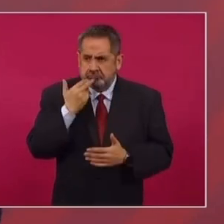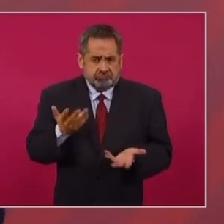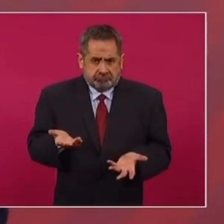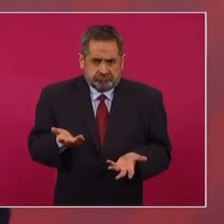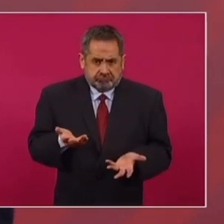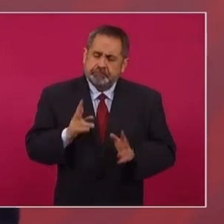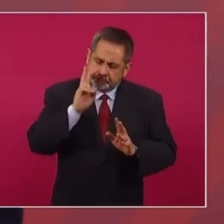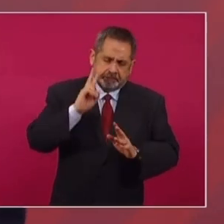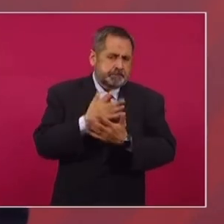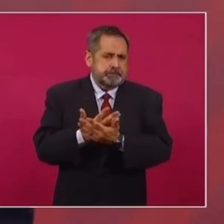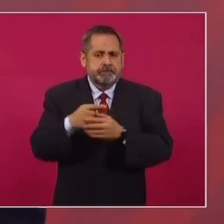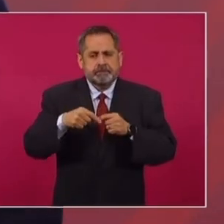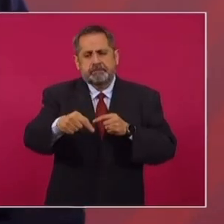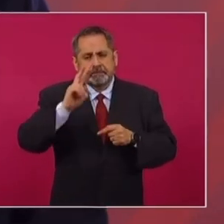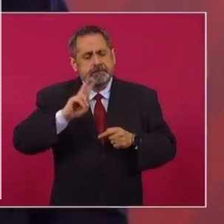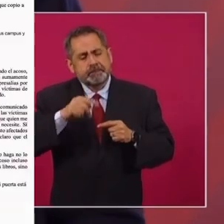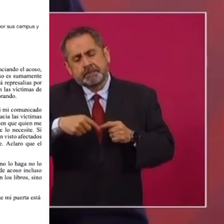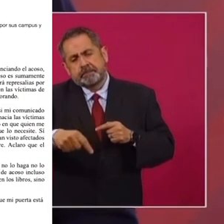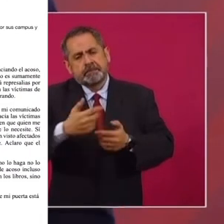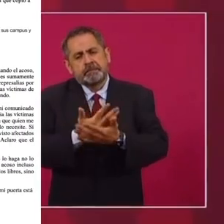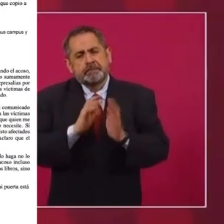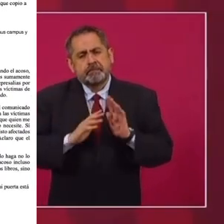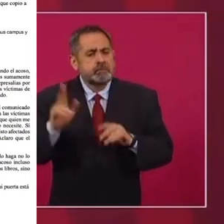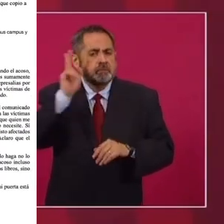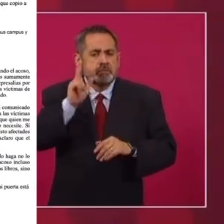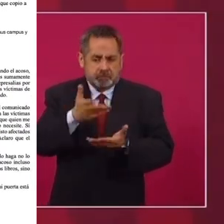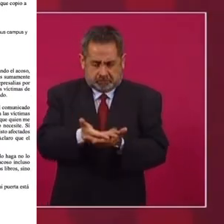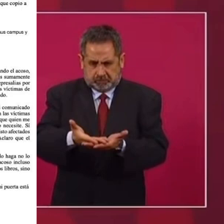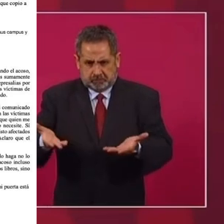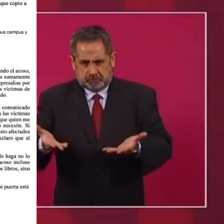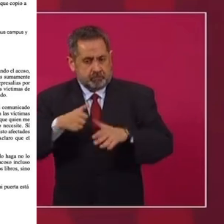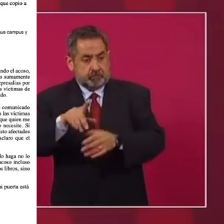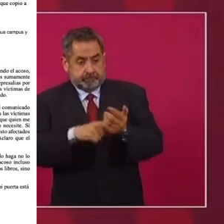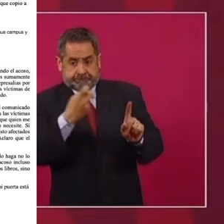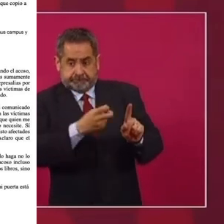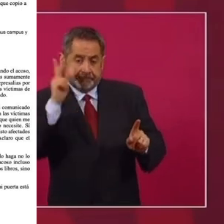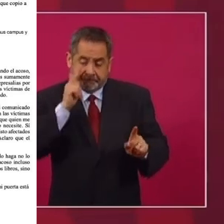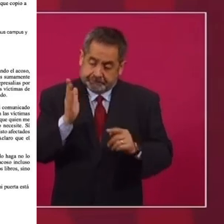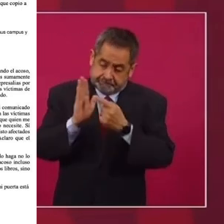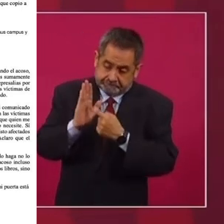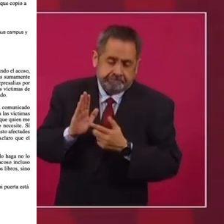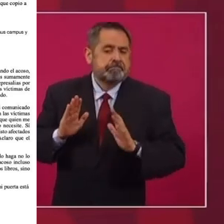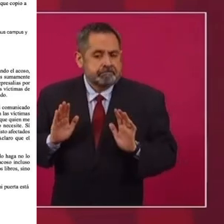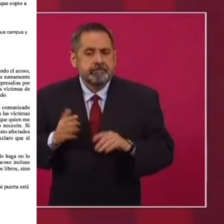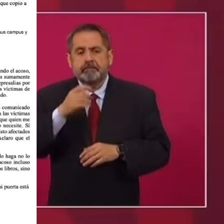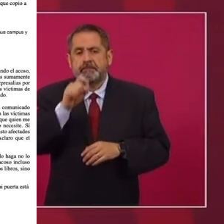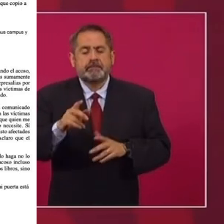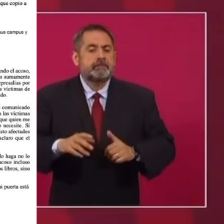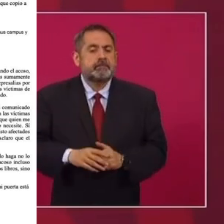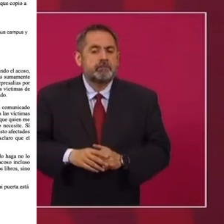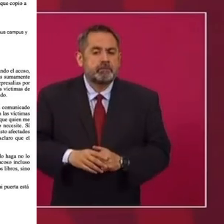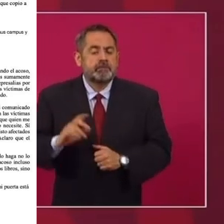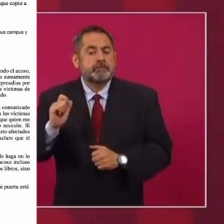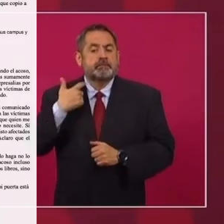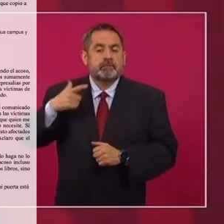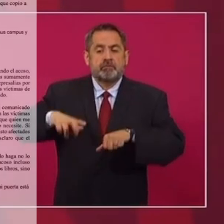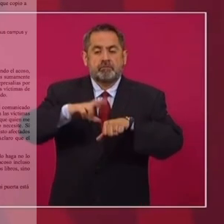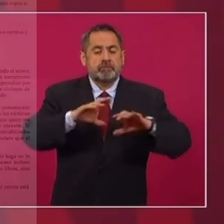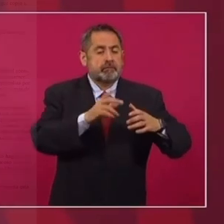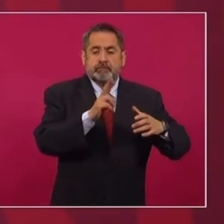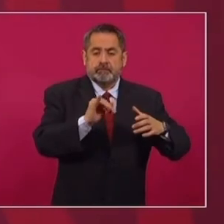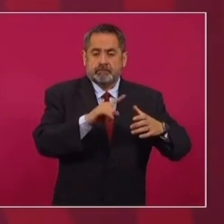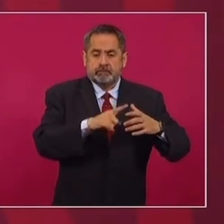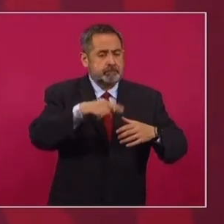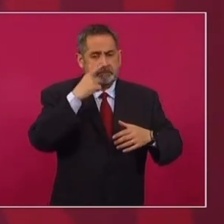esperar a que se presenten las pruebas en este caso y también que los desgobernadores del PRI